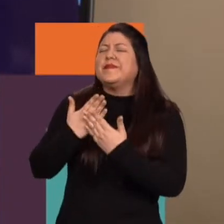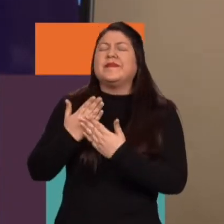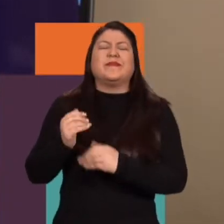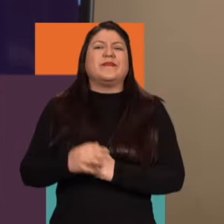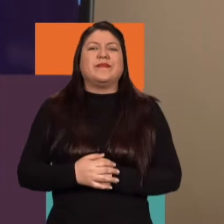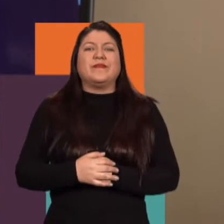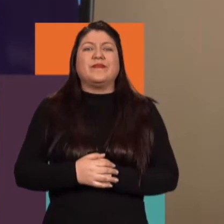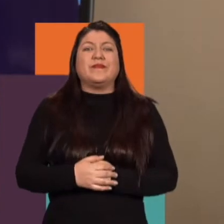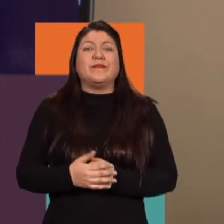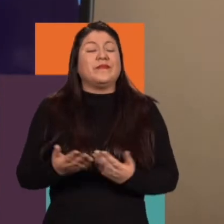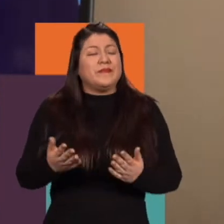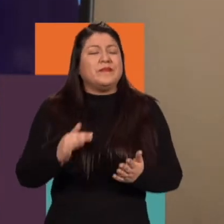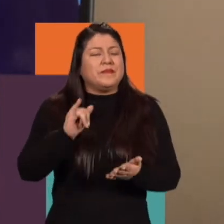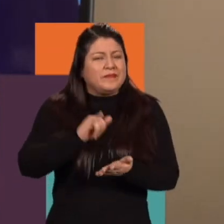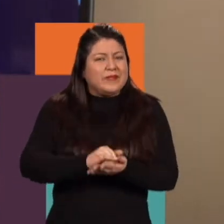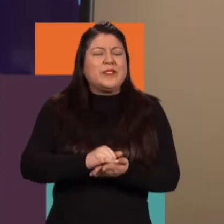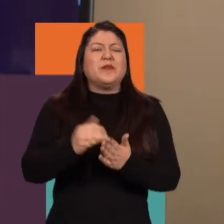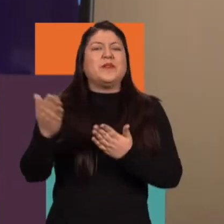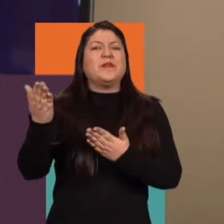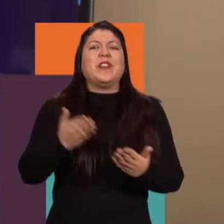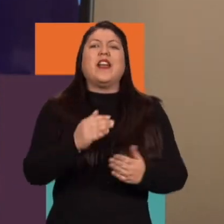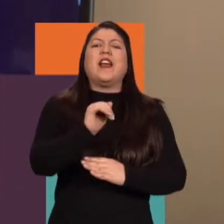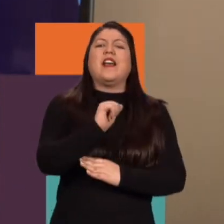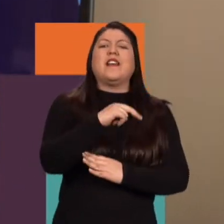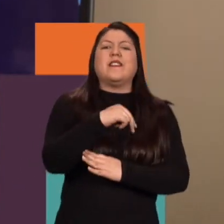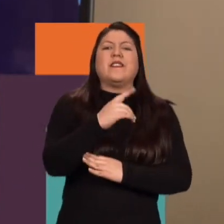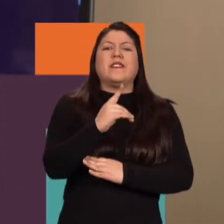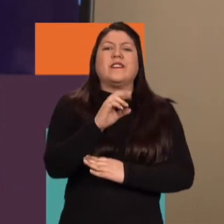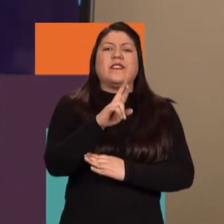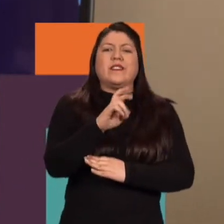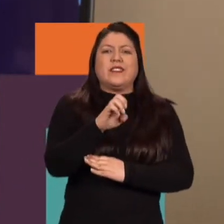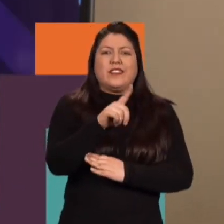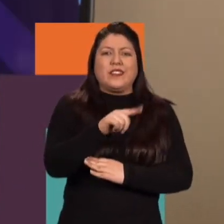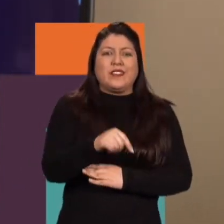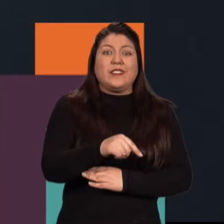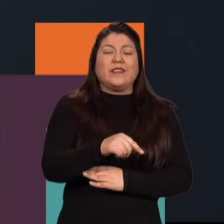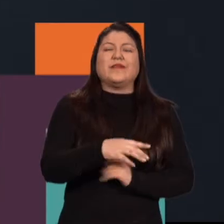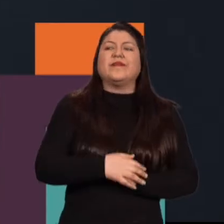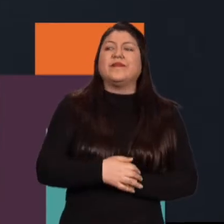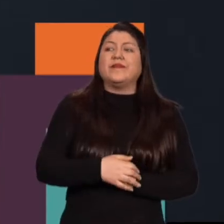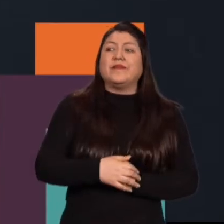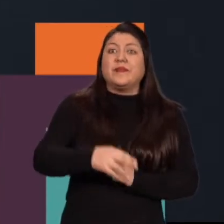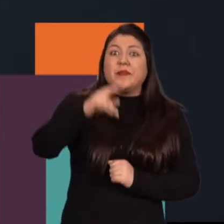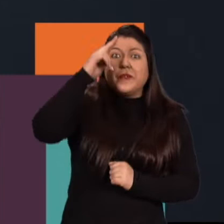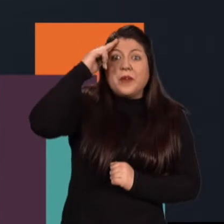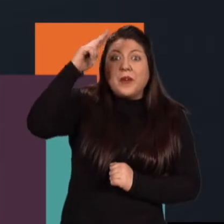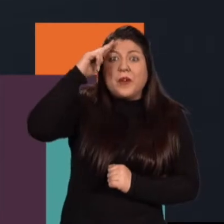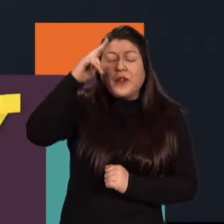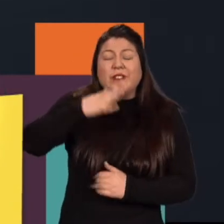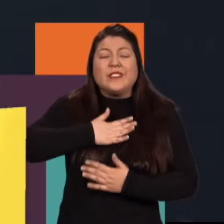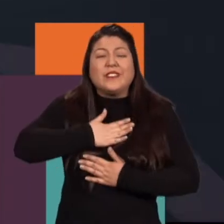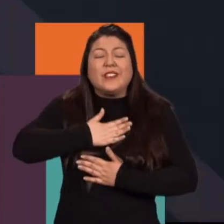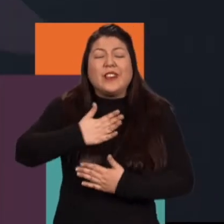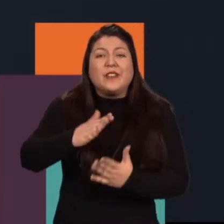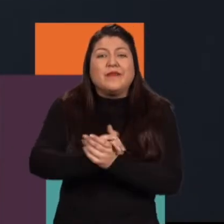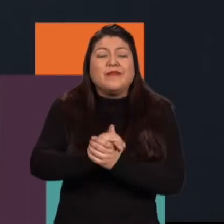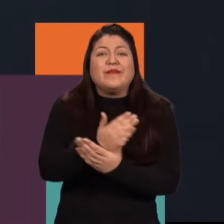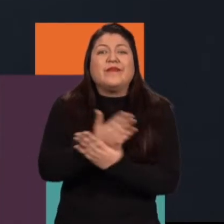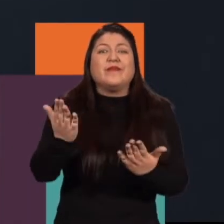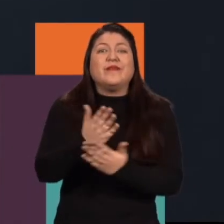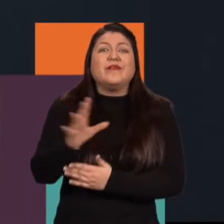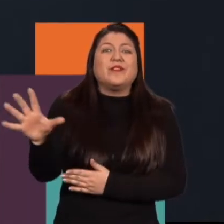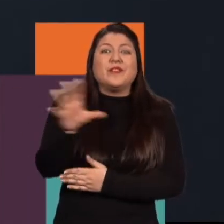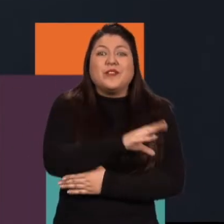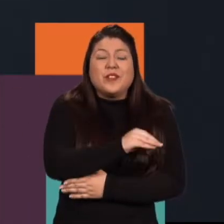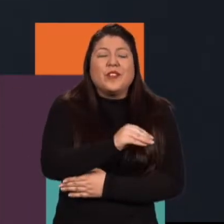Muchísimas gracias. También damos, pues, justamente como decías, la bienvenida a Andrés Salgado. Hola, tal? Saludos a todos,